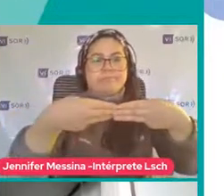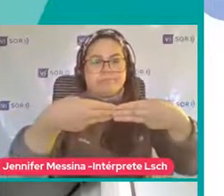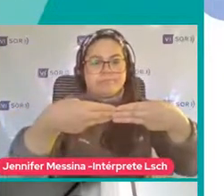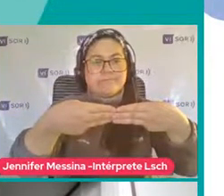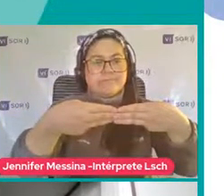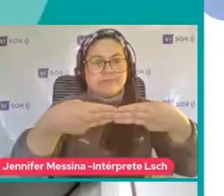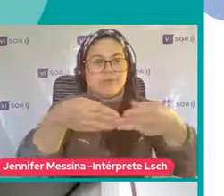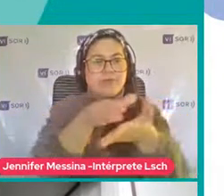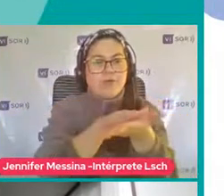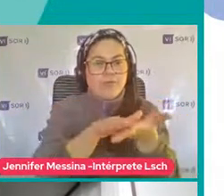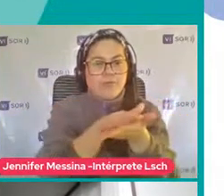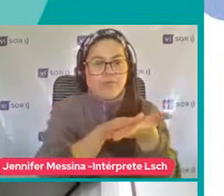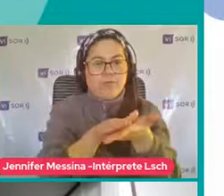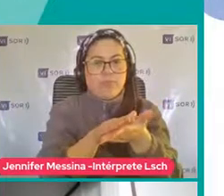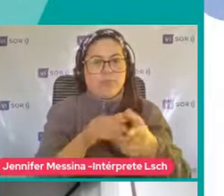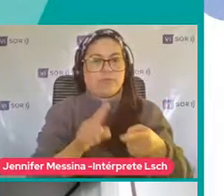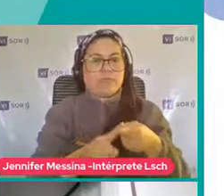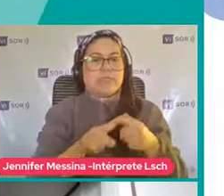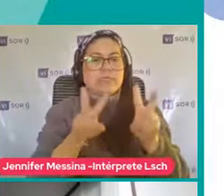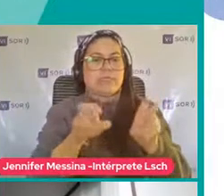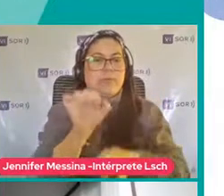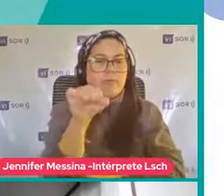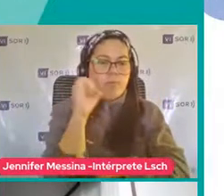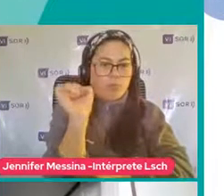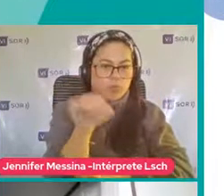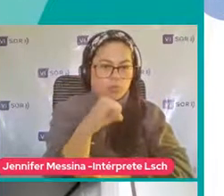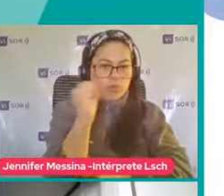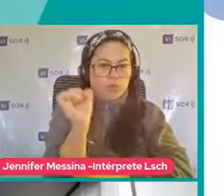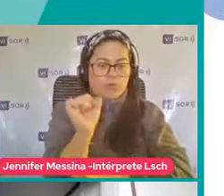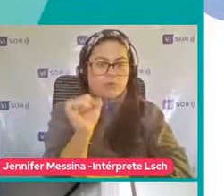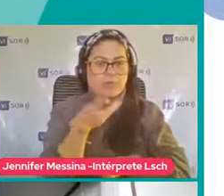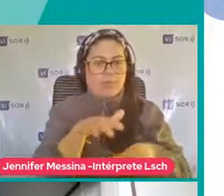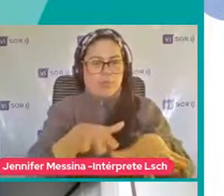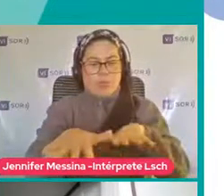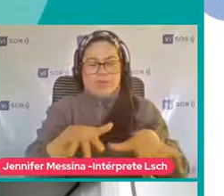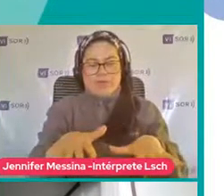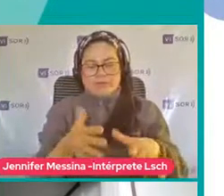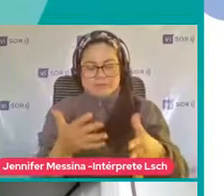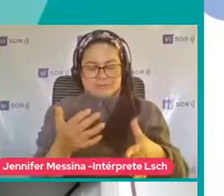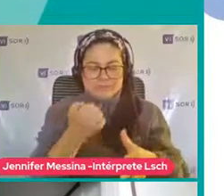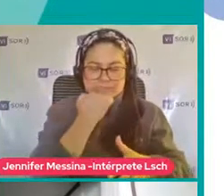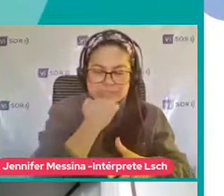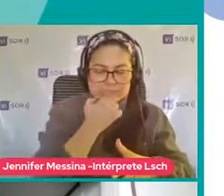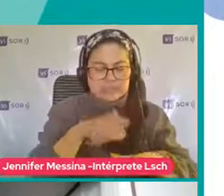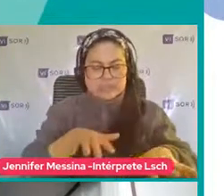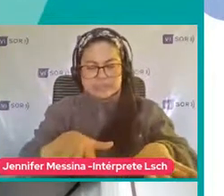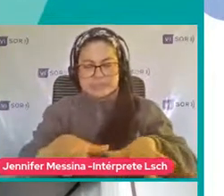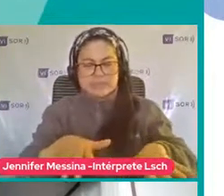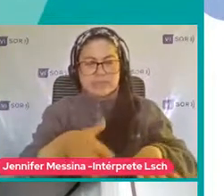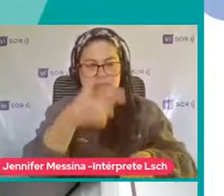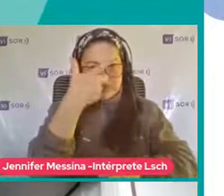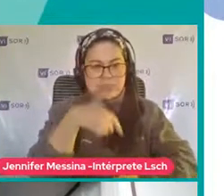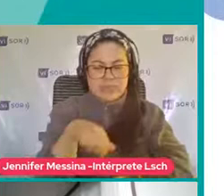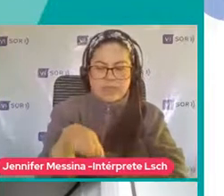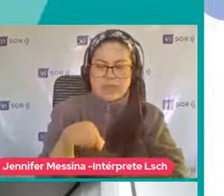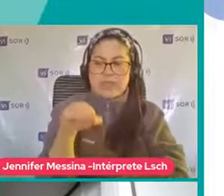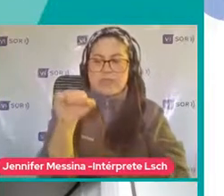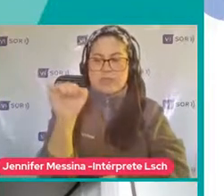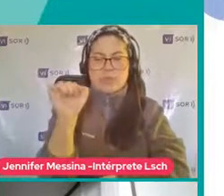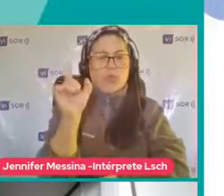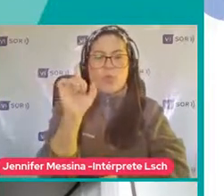Las alteraciones Motoras Movimientos Torpes La expresión Corporal A veces Disarmónica